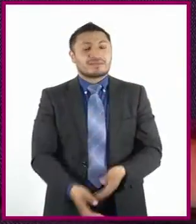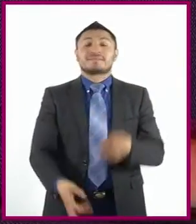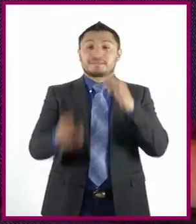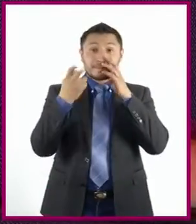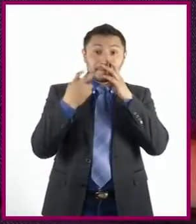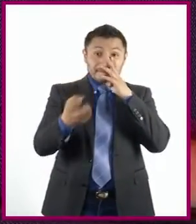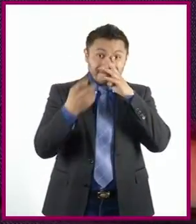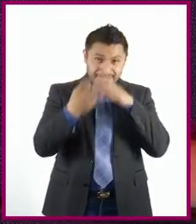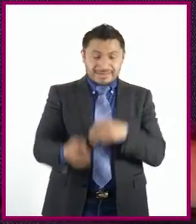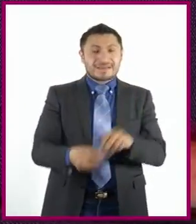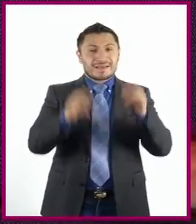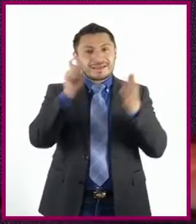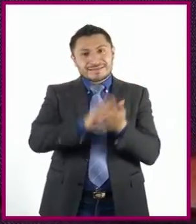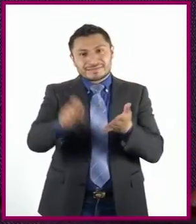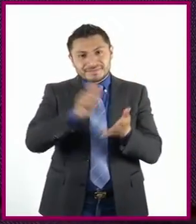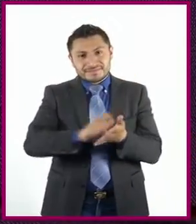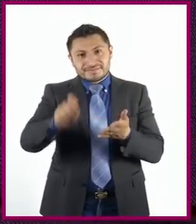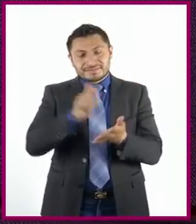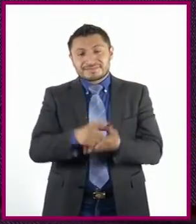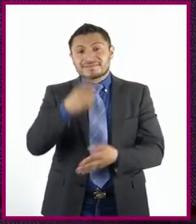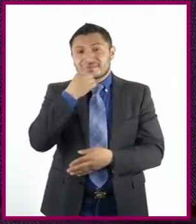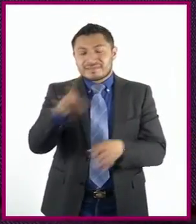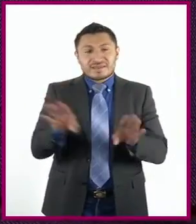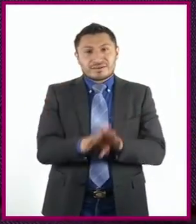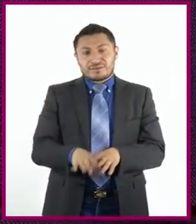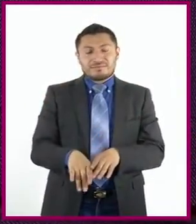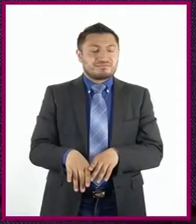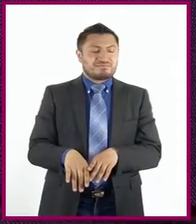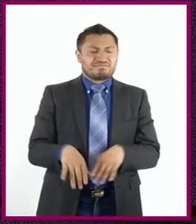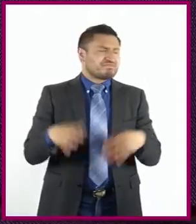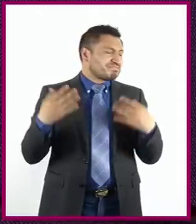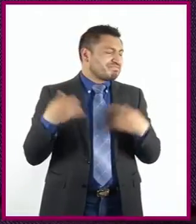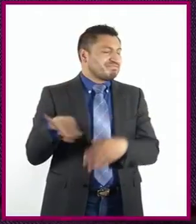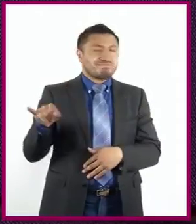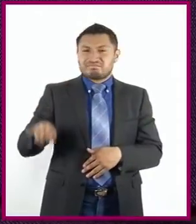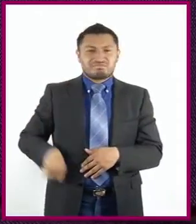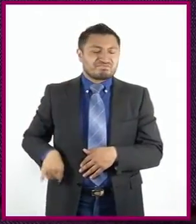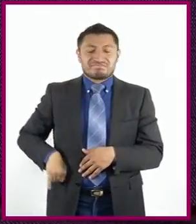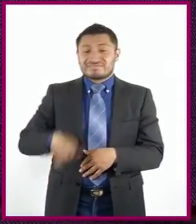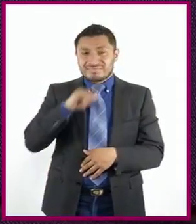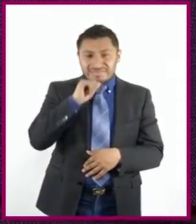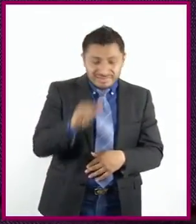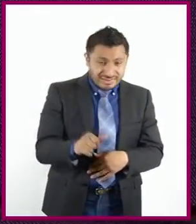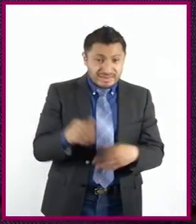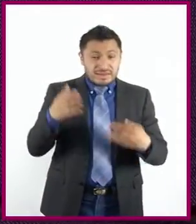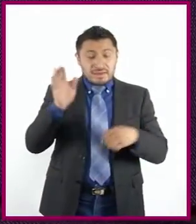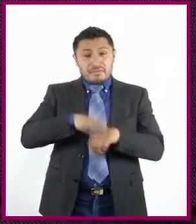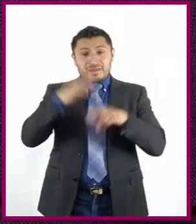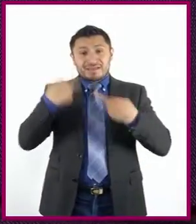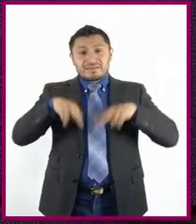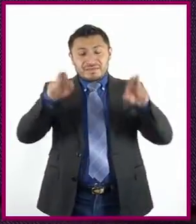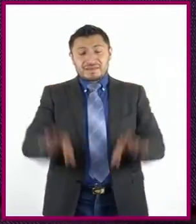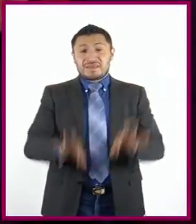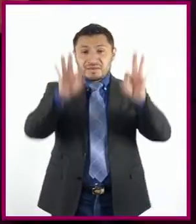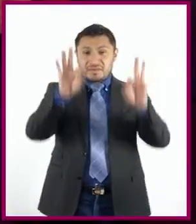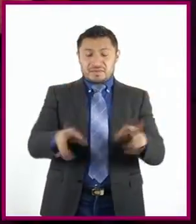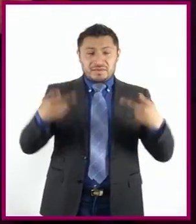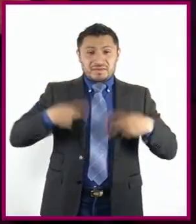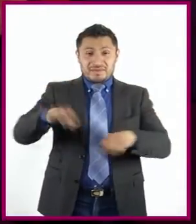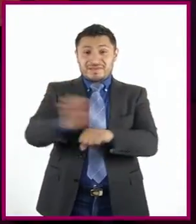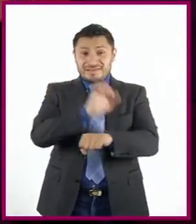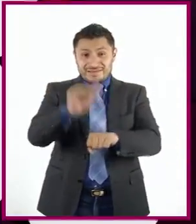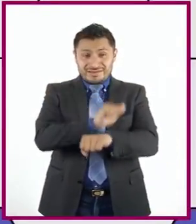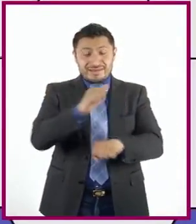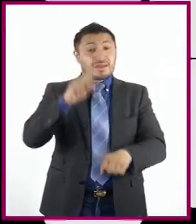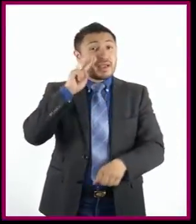Precisamente, es un texto que nos deja indiferentes, sobre todo cuando está representado por un buen actor. Veamos otro